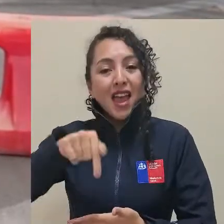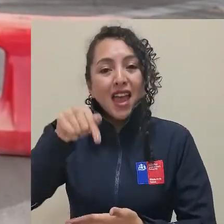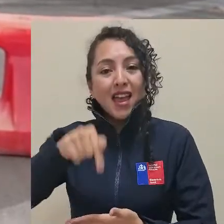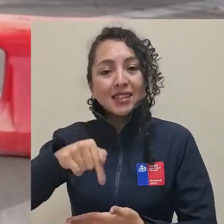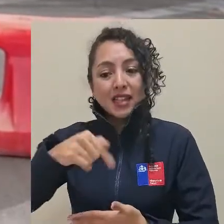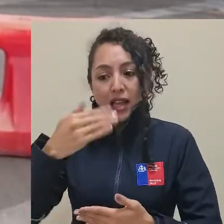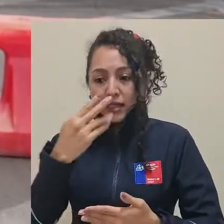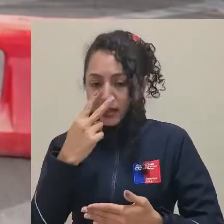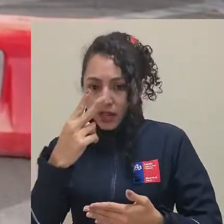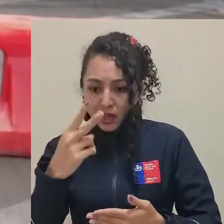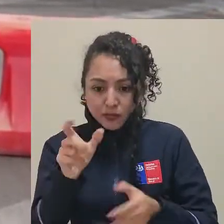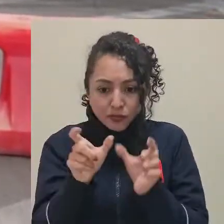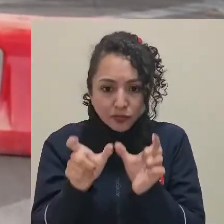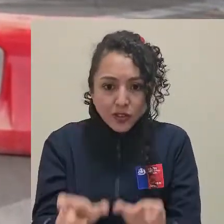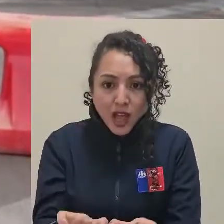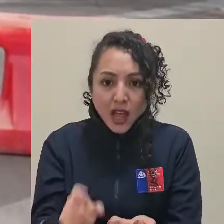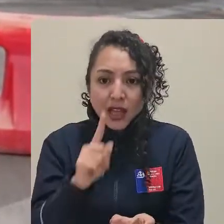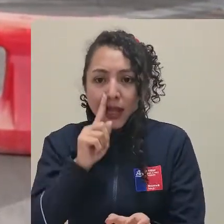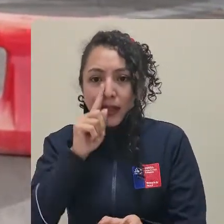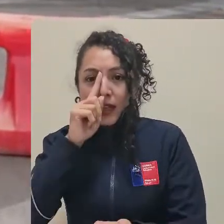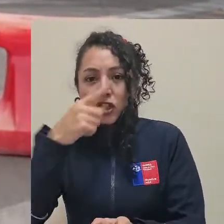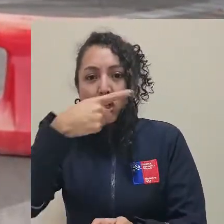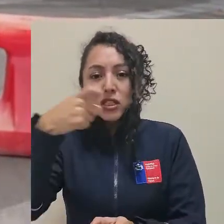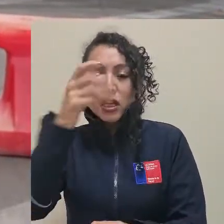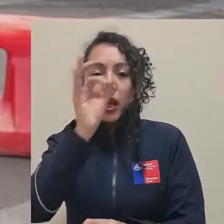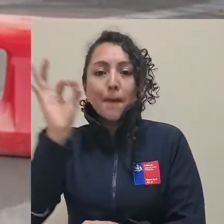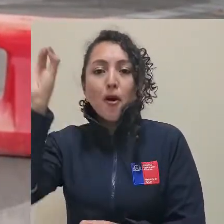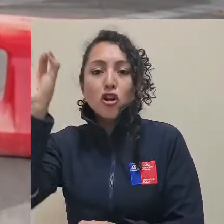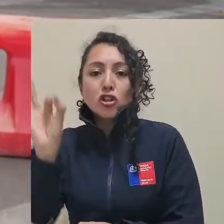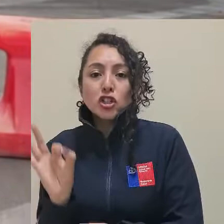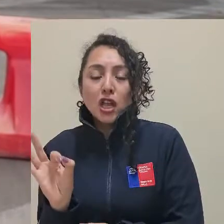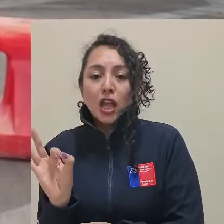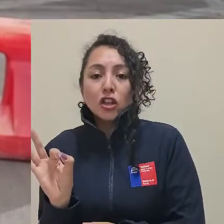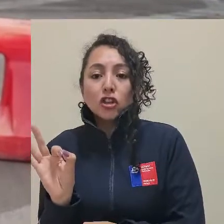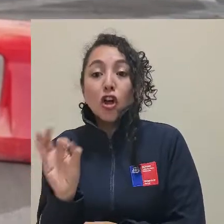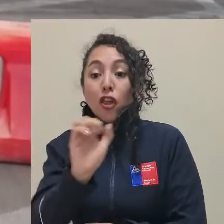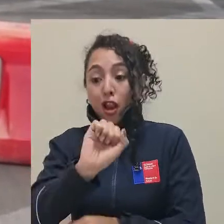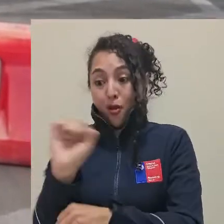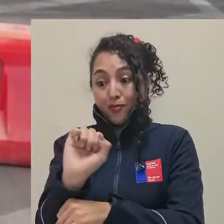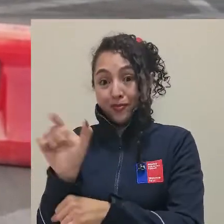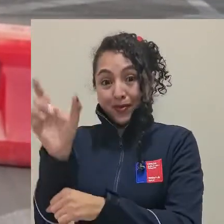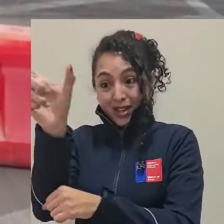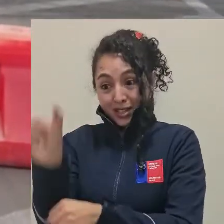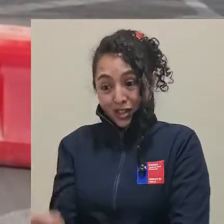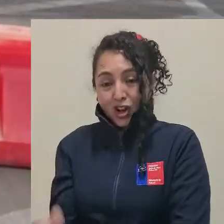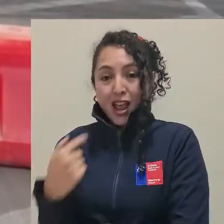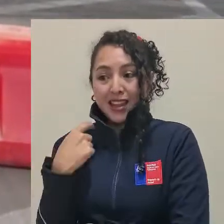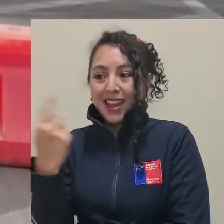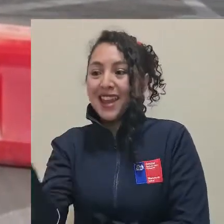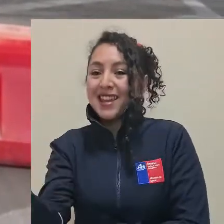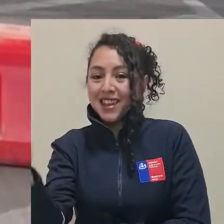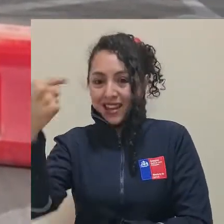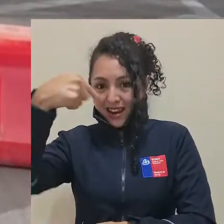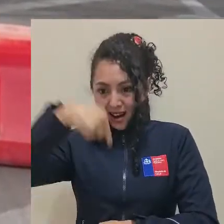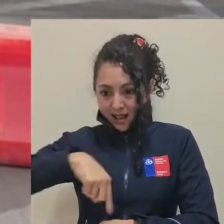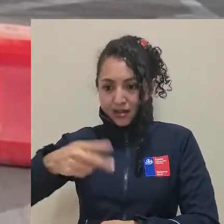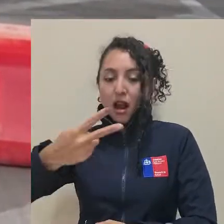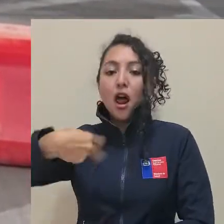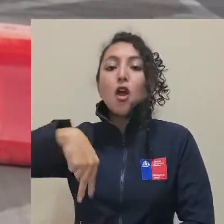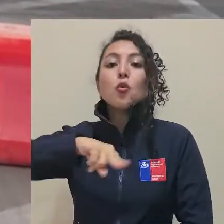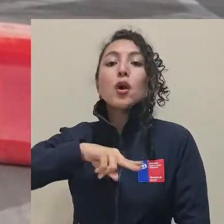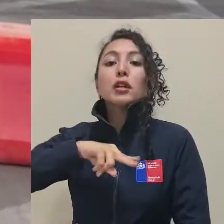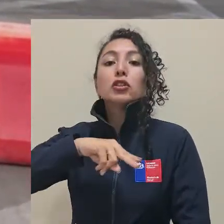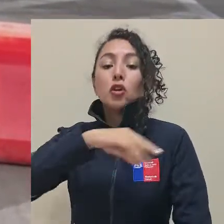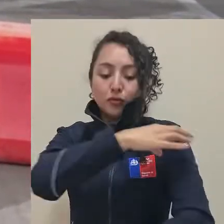este seguimiento y testeo al 100% de los transportistas y personas que ingresan